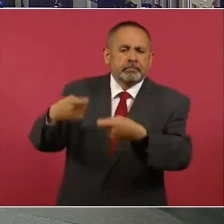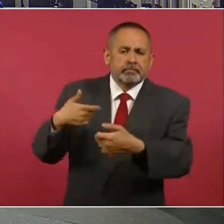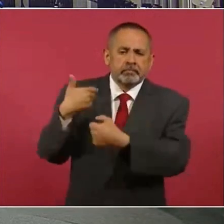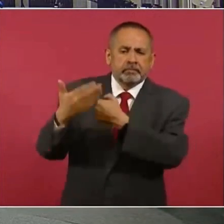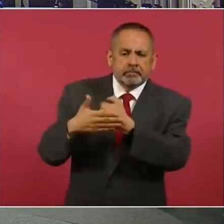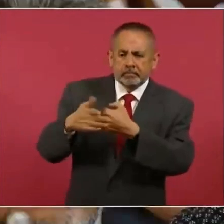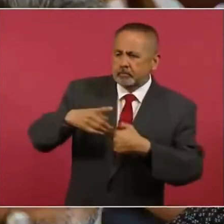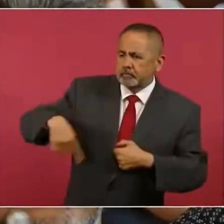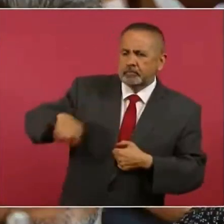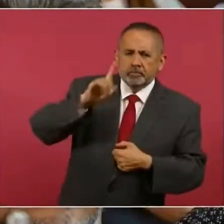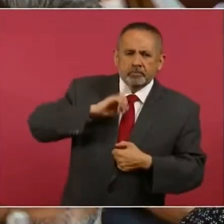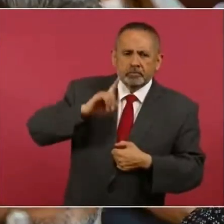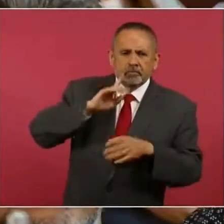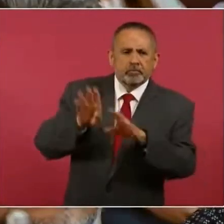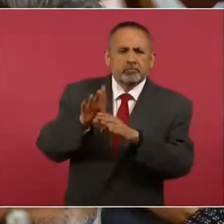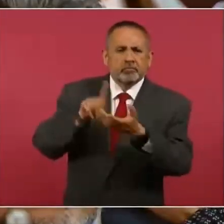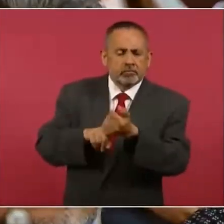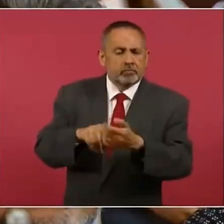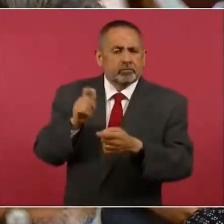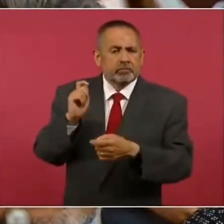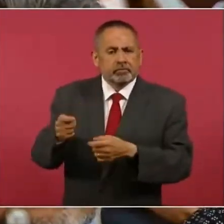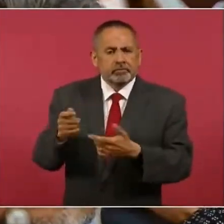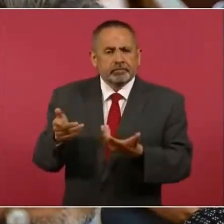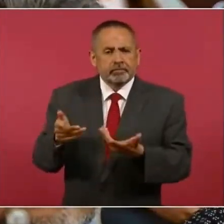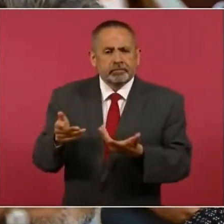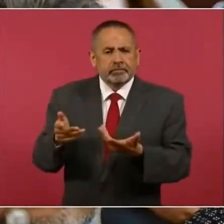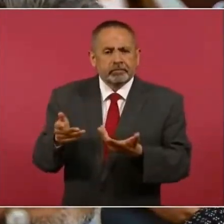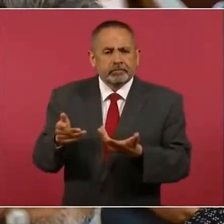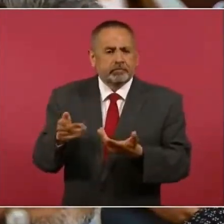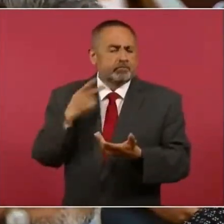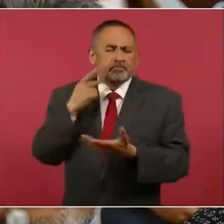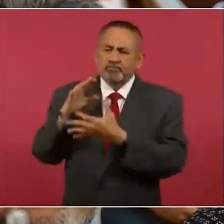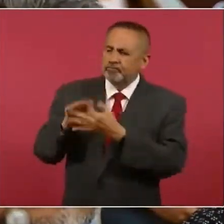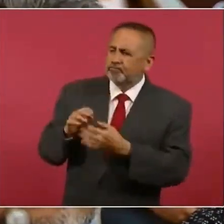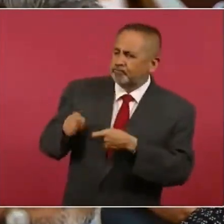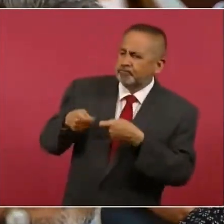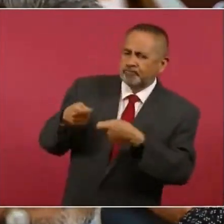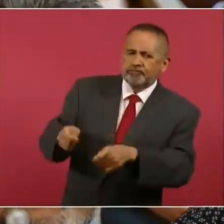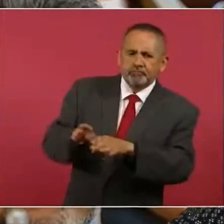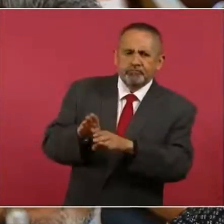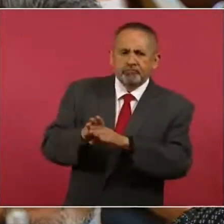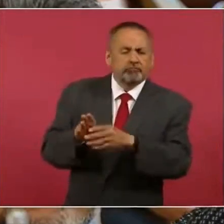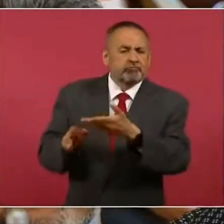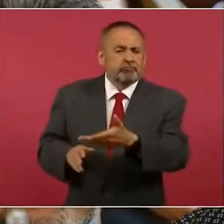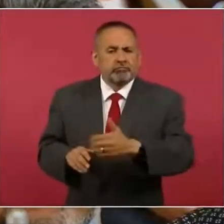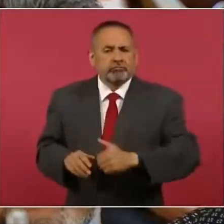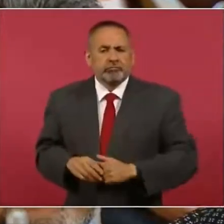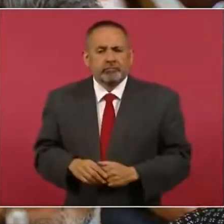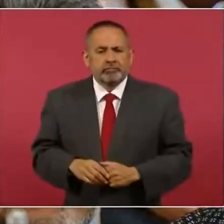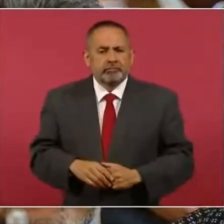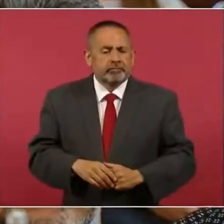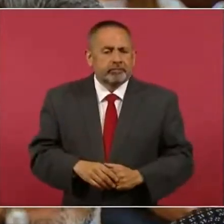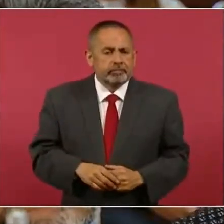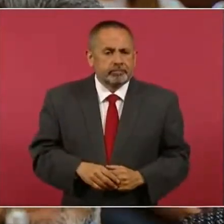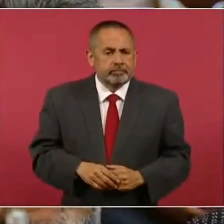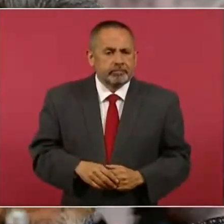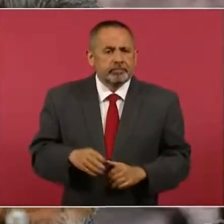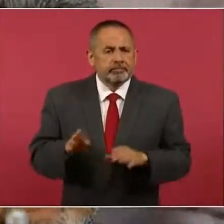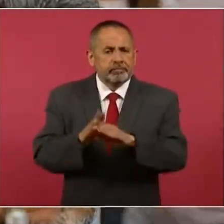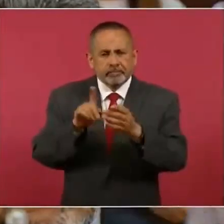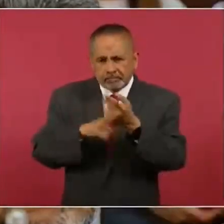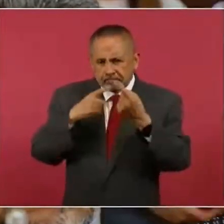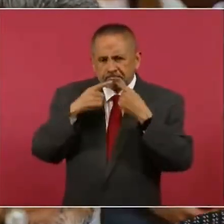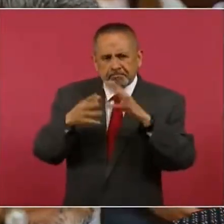a las mujeres en nivel, el legado político? Y ha